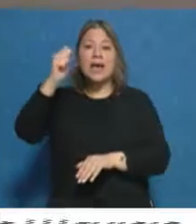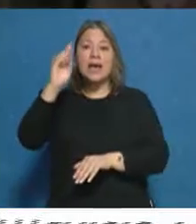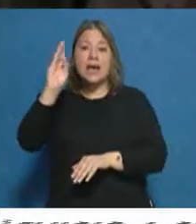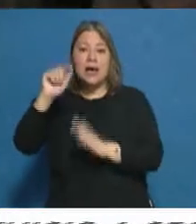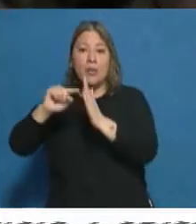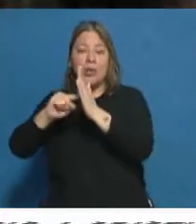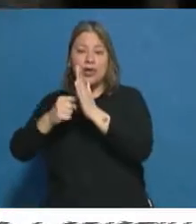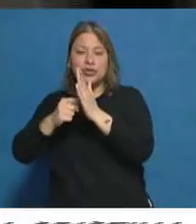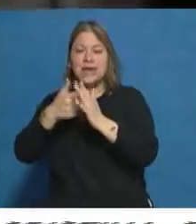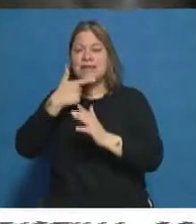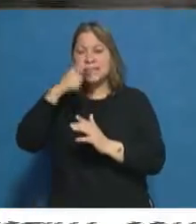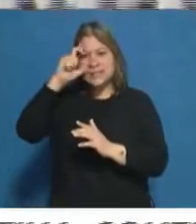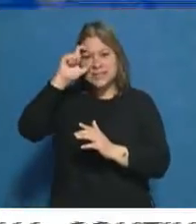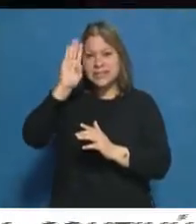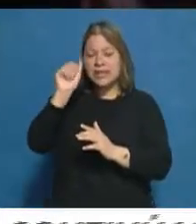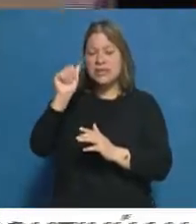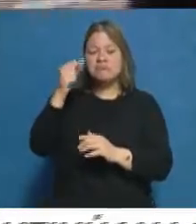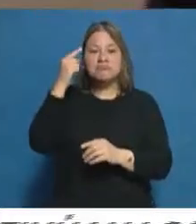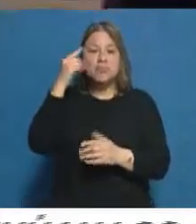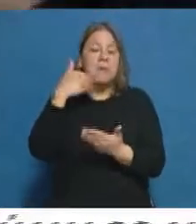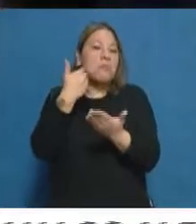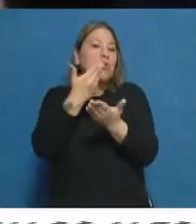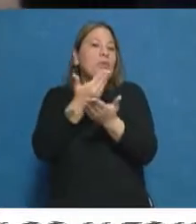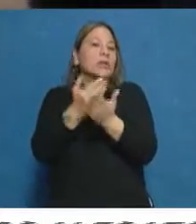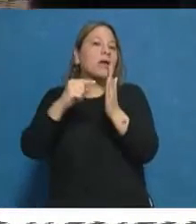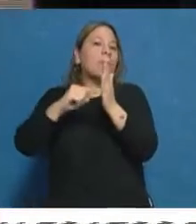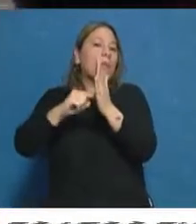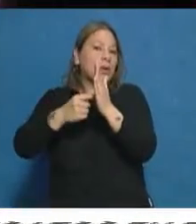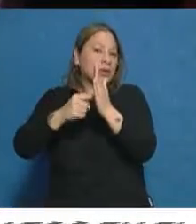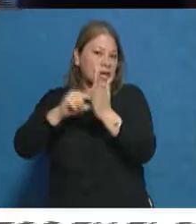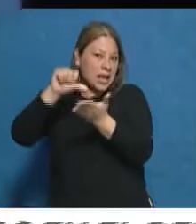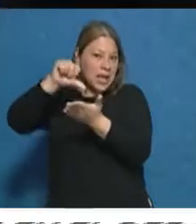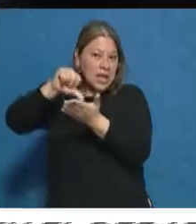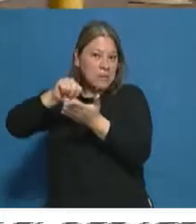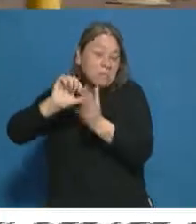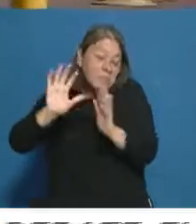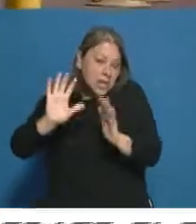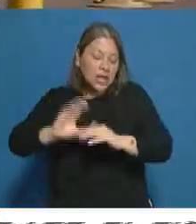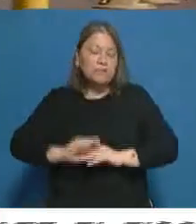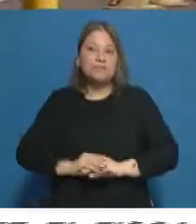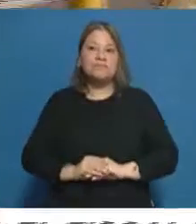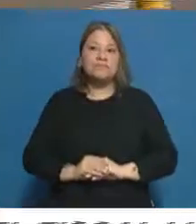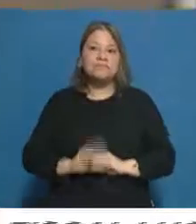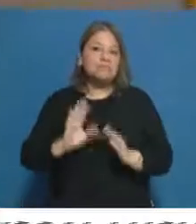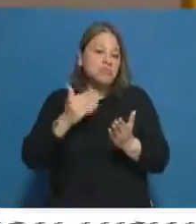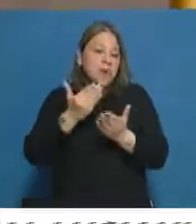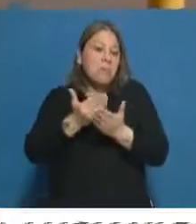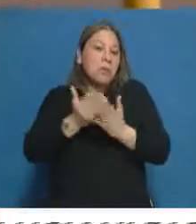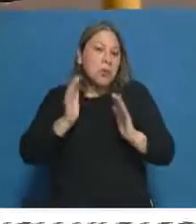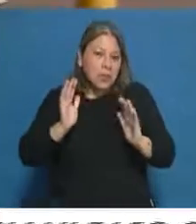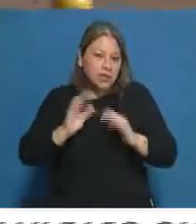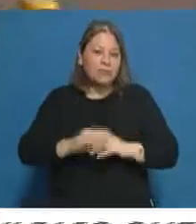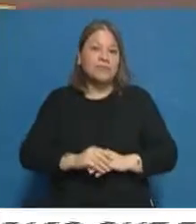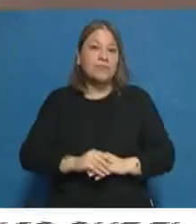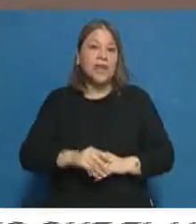Es una iniciativa de CABA que es ambiciosa al menos en lo que se ha propuesto, ¿no? Desde